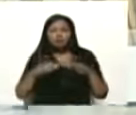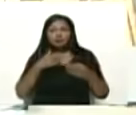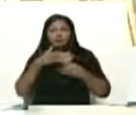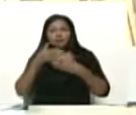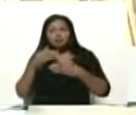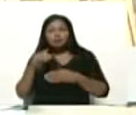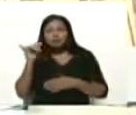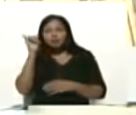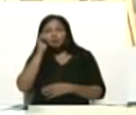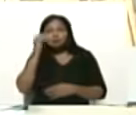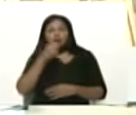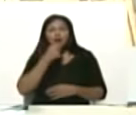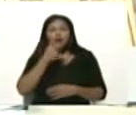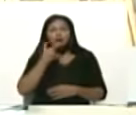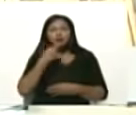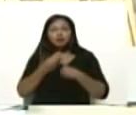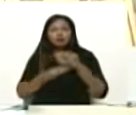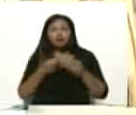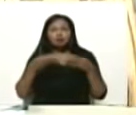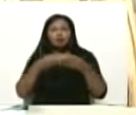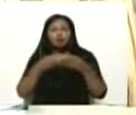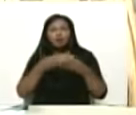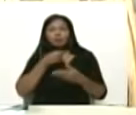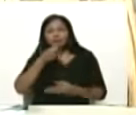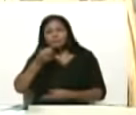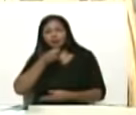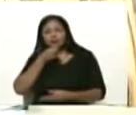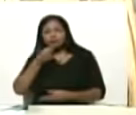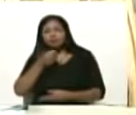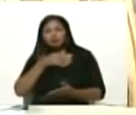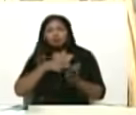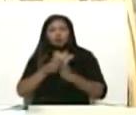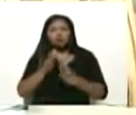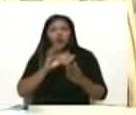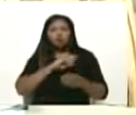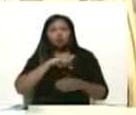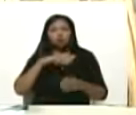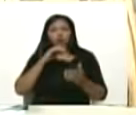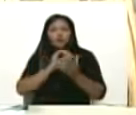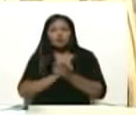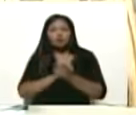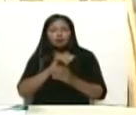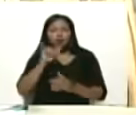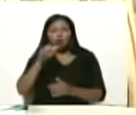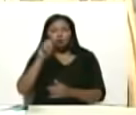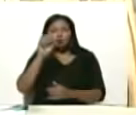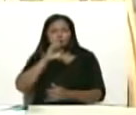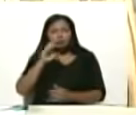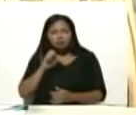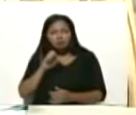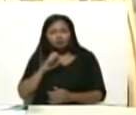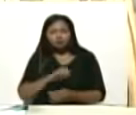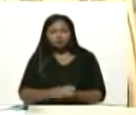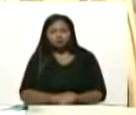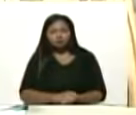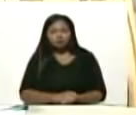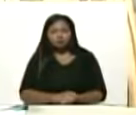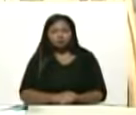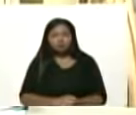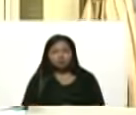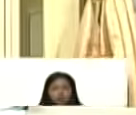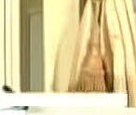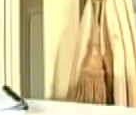bien bonito que hizo el equipo de prensa sobre nuestro hermano José Saramat Can